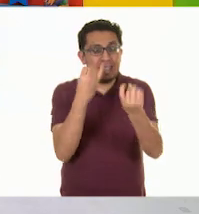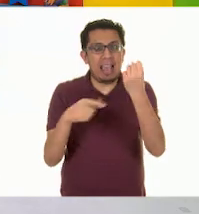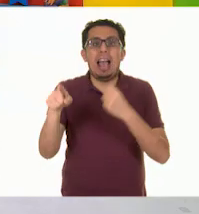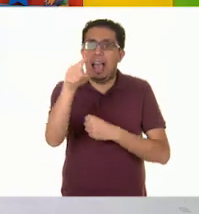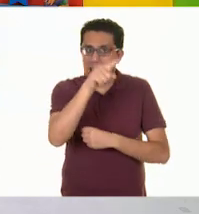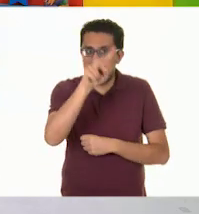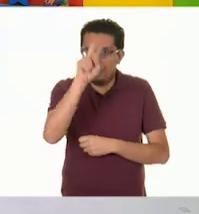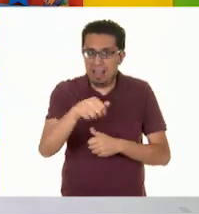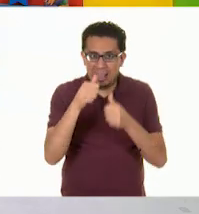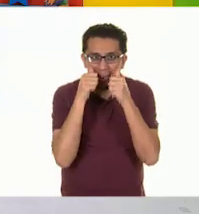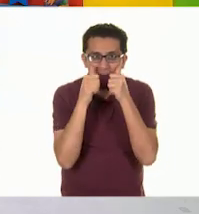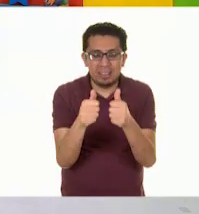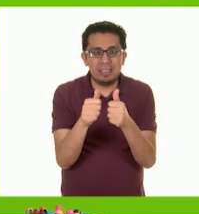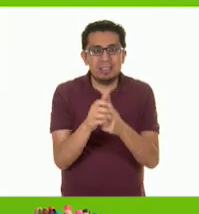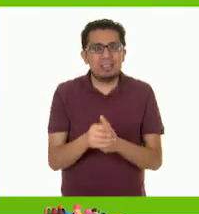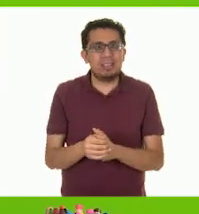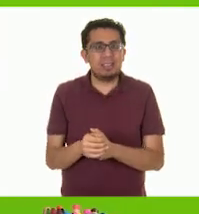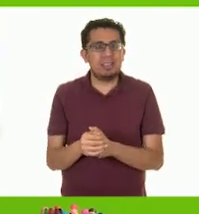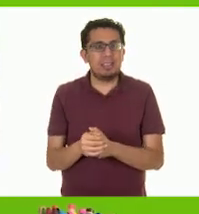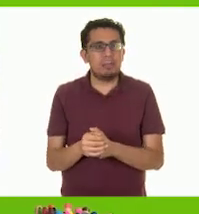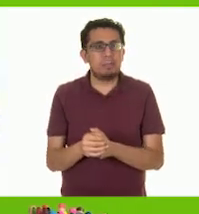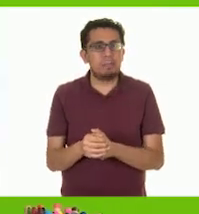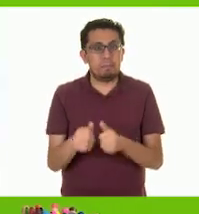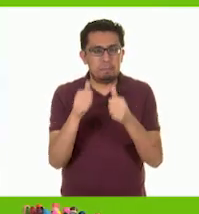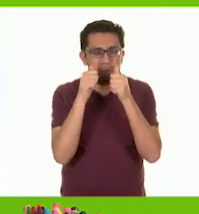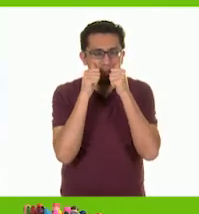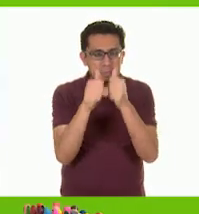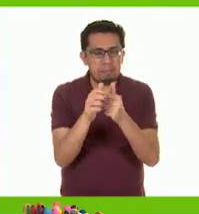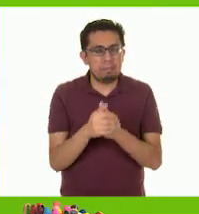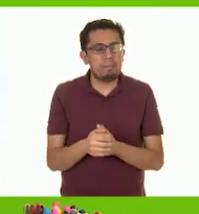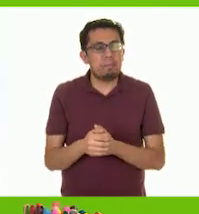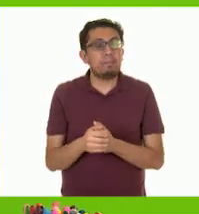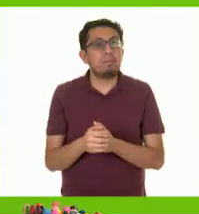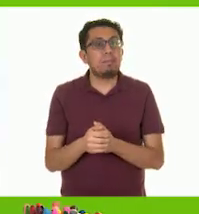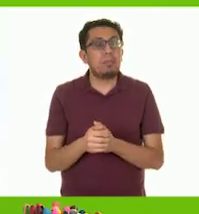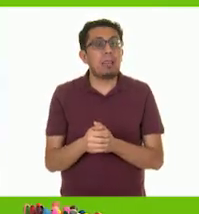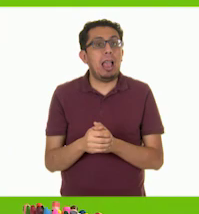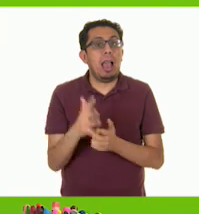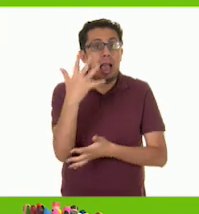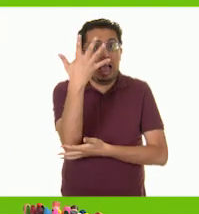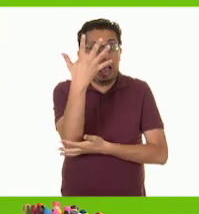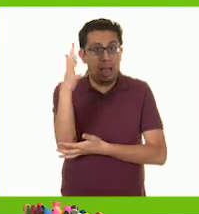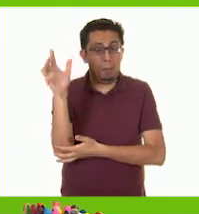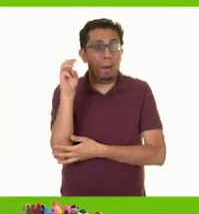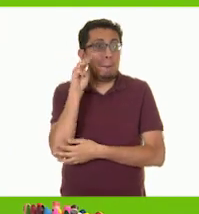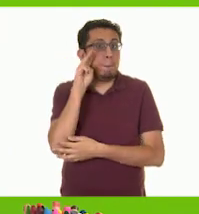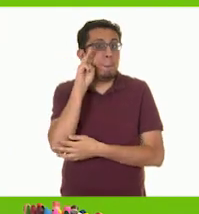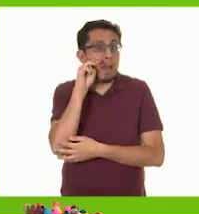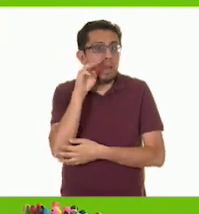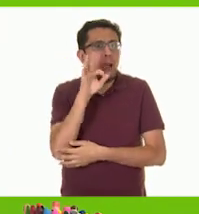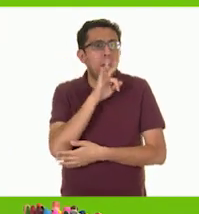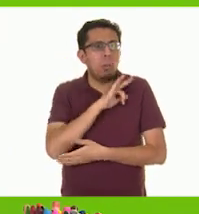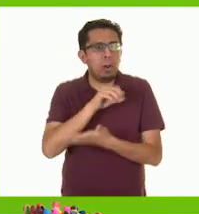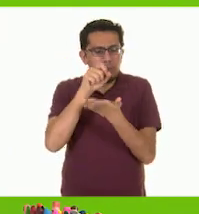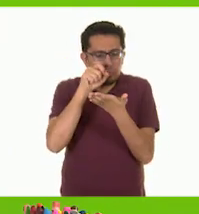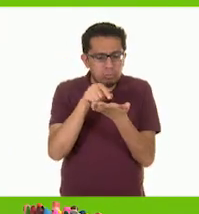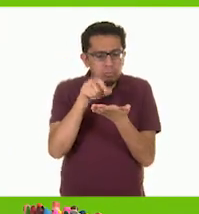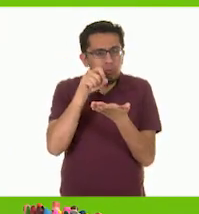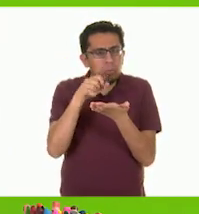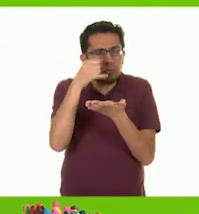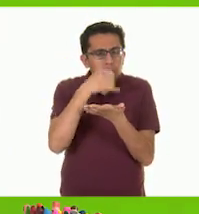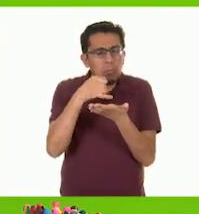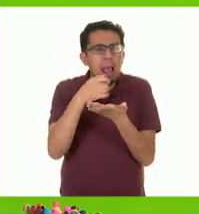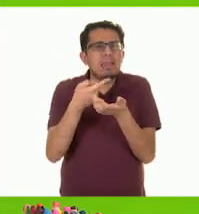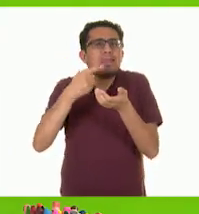atentas y atentos. A ver, escuchen bien. Dice, el mandarino puede sembrarse en maceta